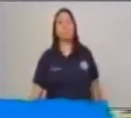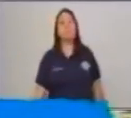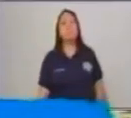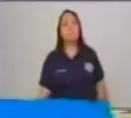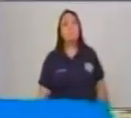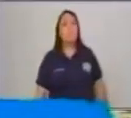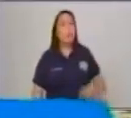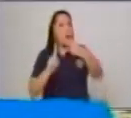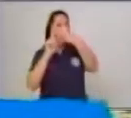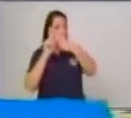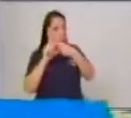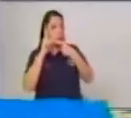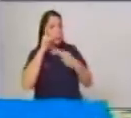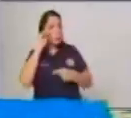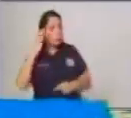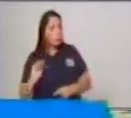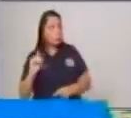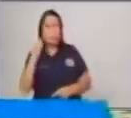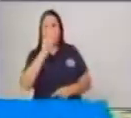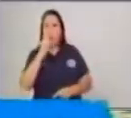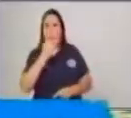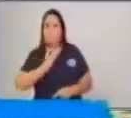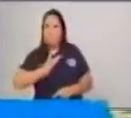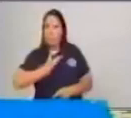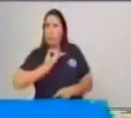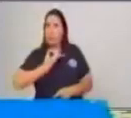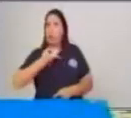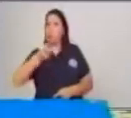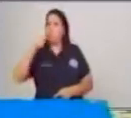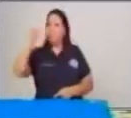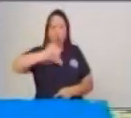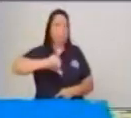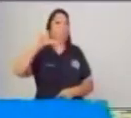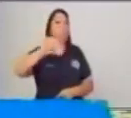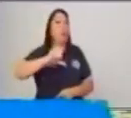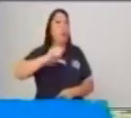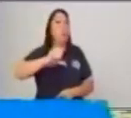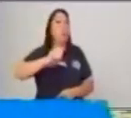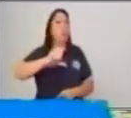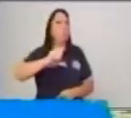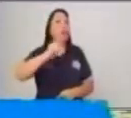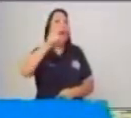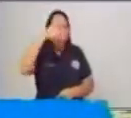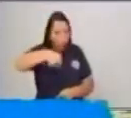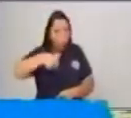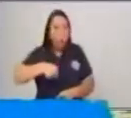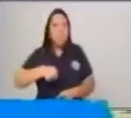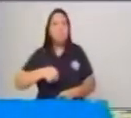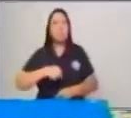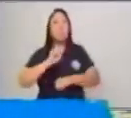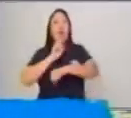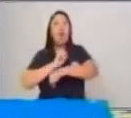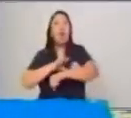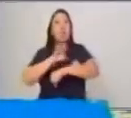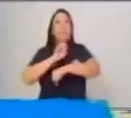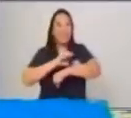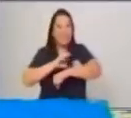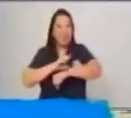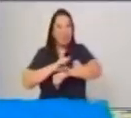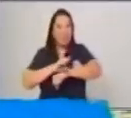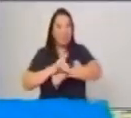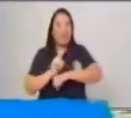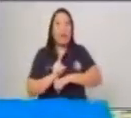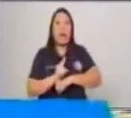Él se dio cuenta de que mentir no es bueno. Pensemos, por favor, en la moraleja que nos deja esta narración.